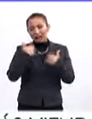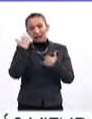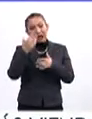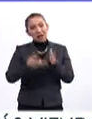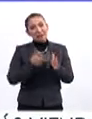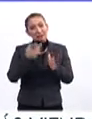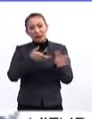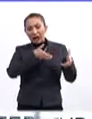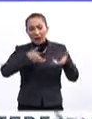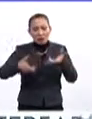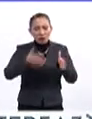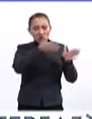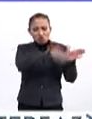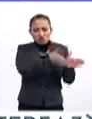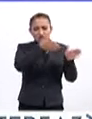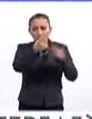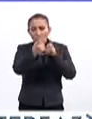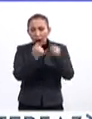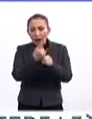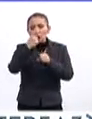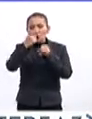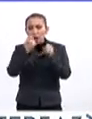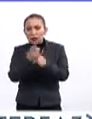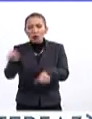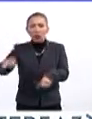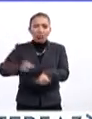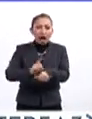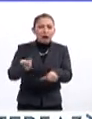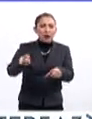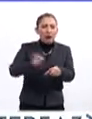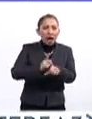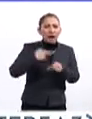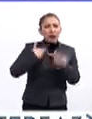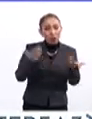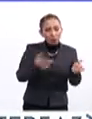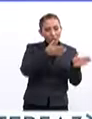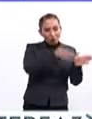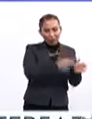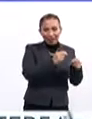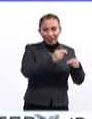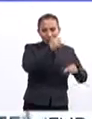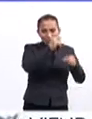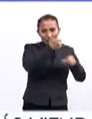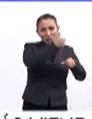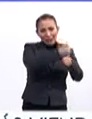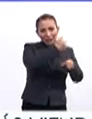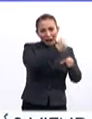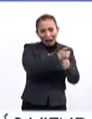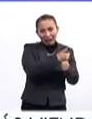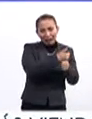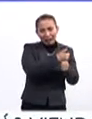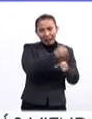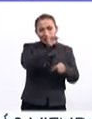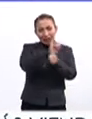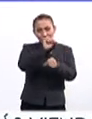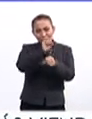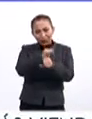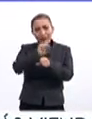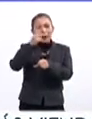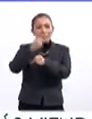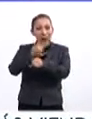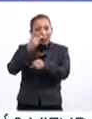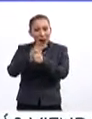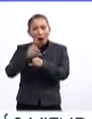largo camino que se teje año con año, día a día, entre pasar del nivel primaria, secundaria,